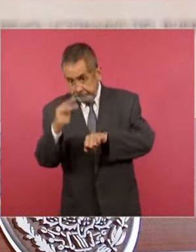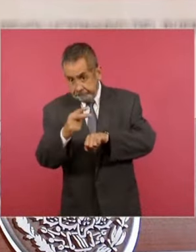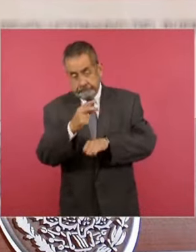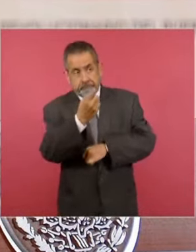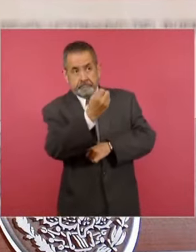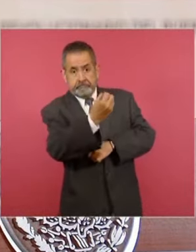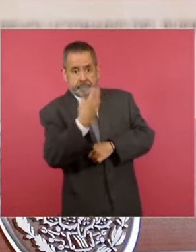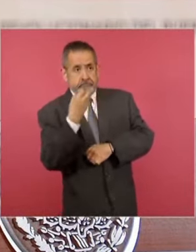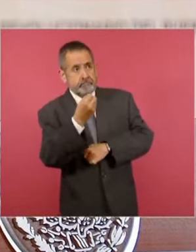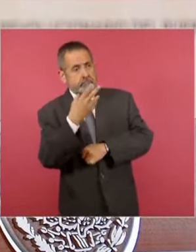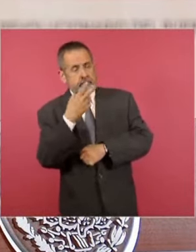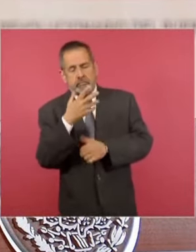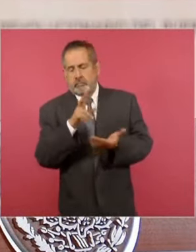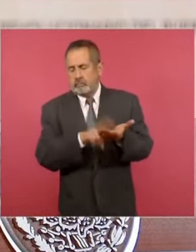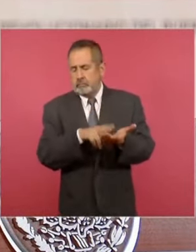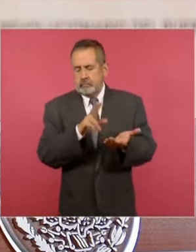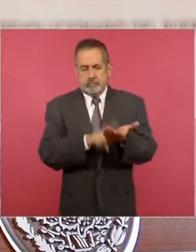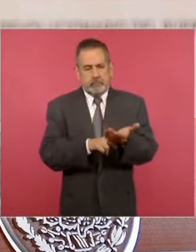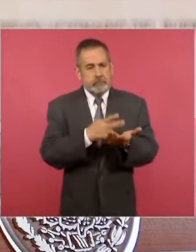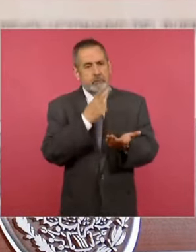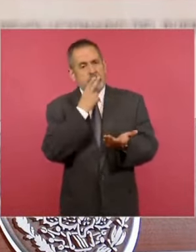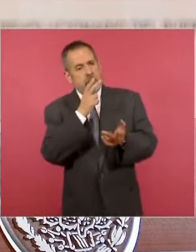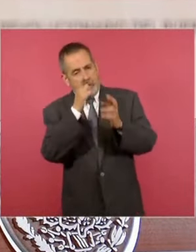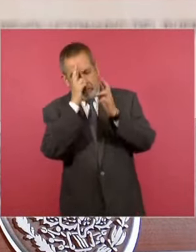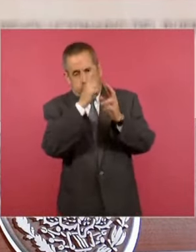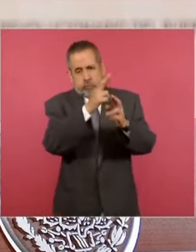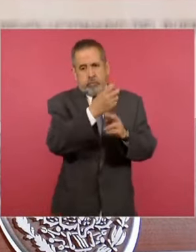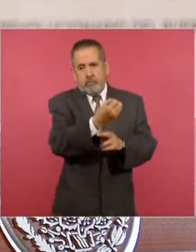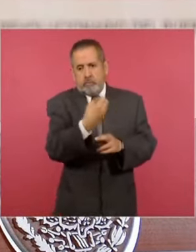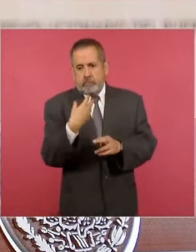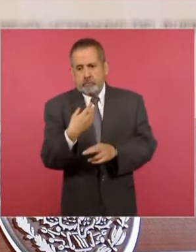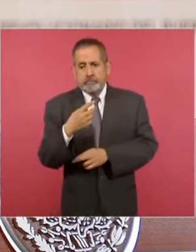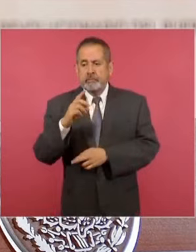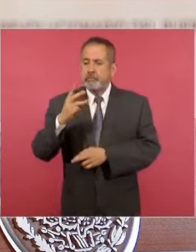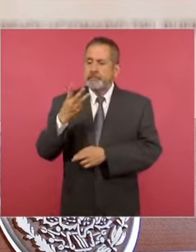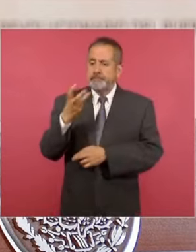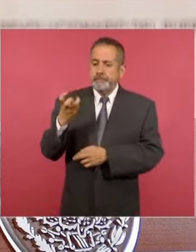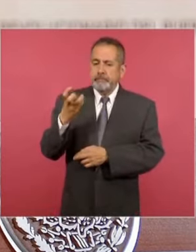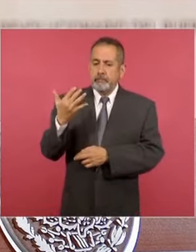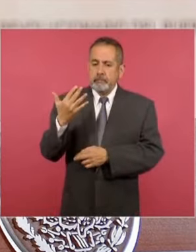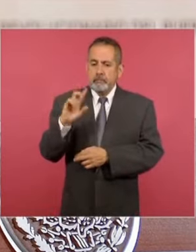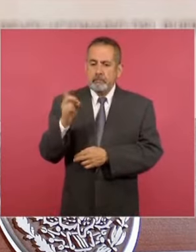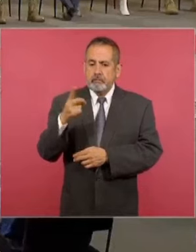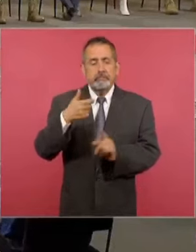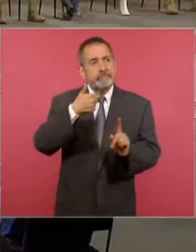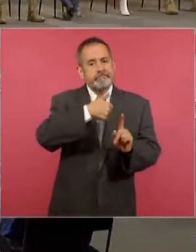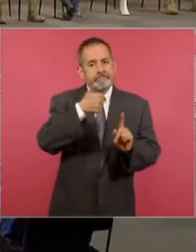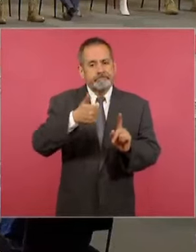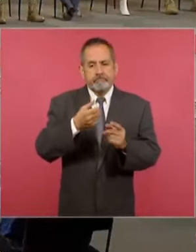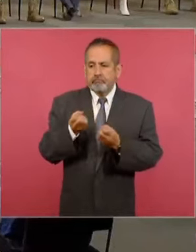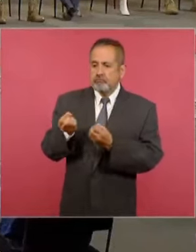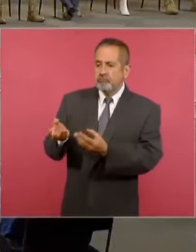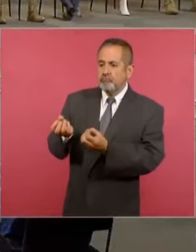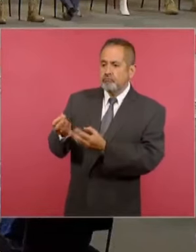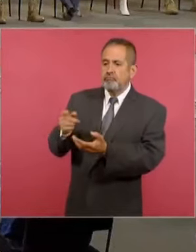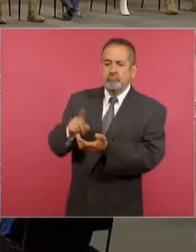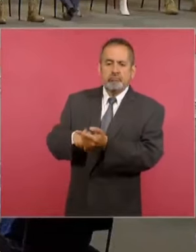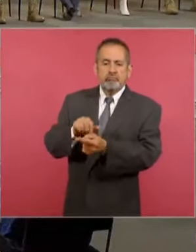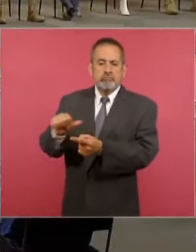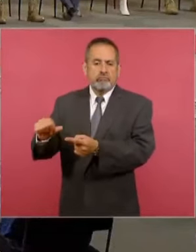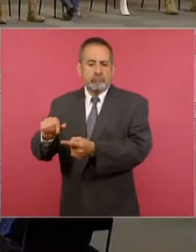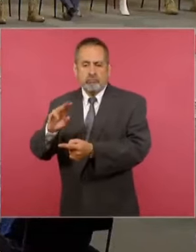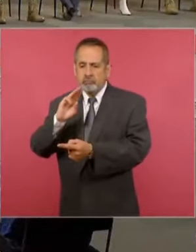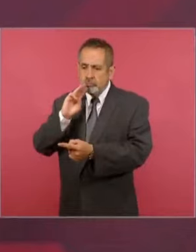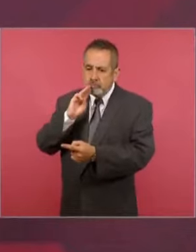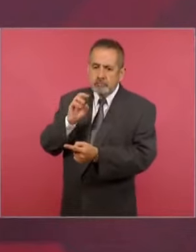Unidos cada mes mandan en promedio 350 dólares a mamá o a esposa acá